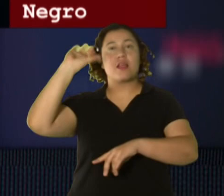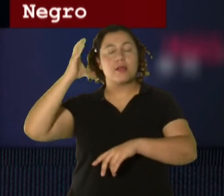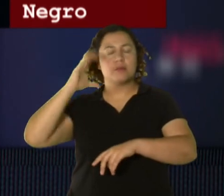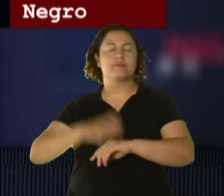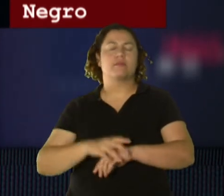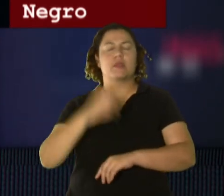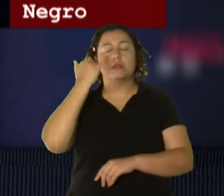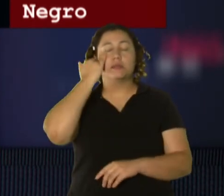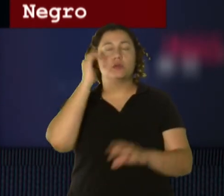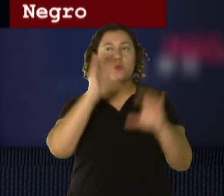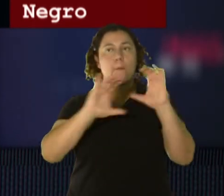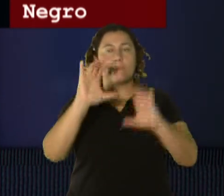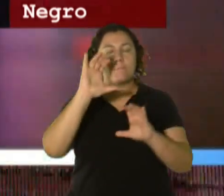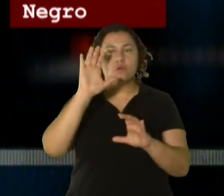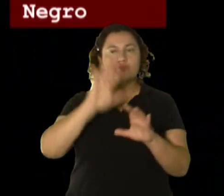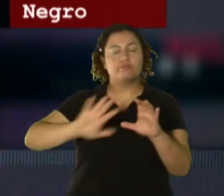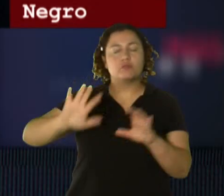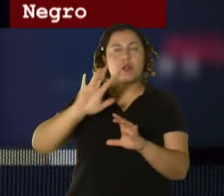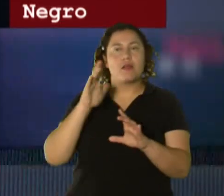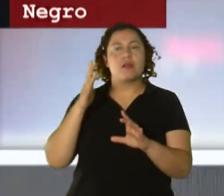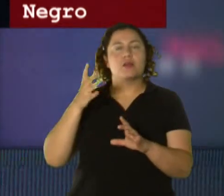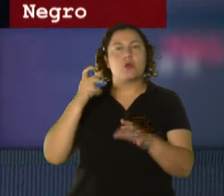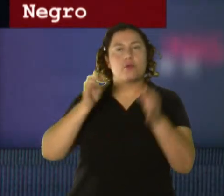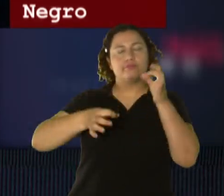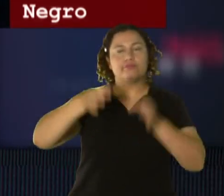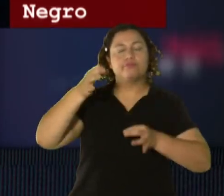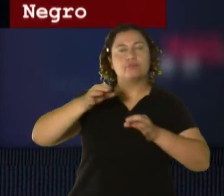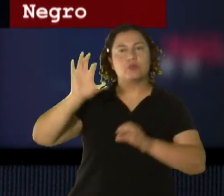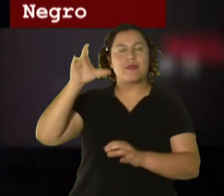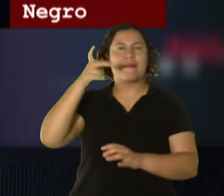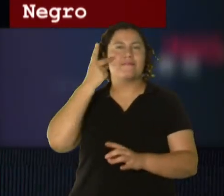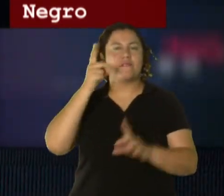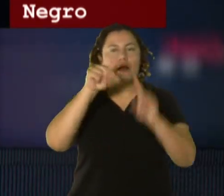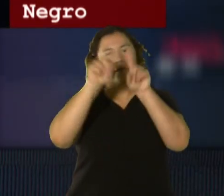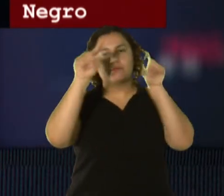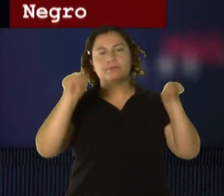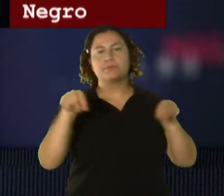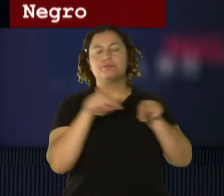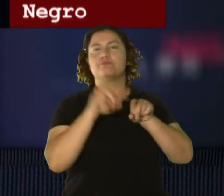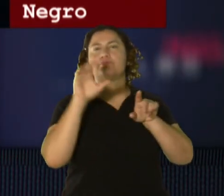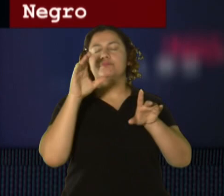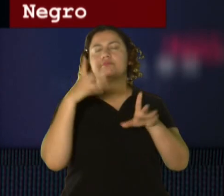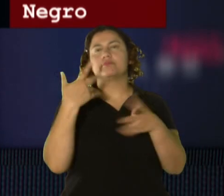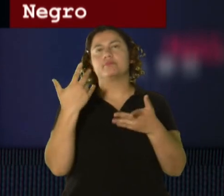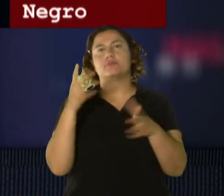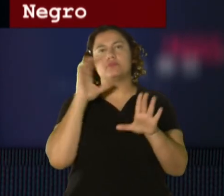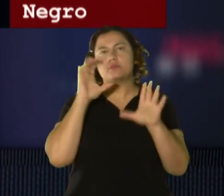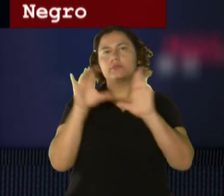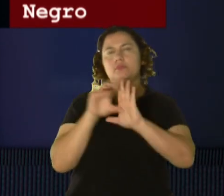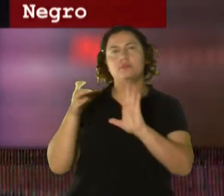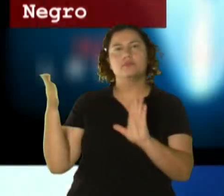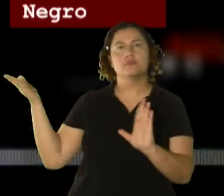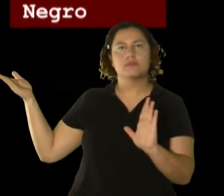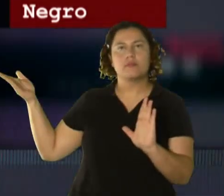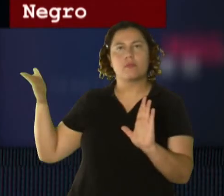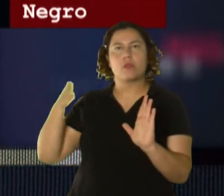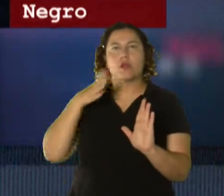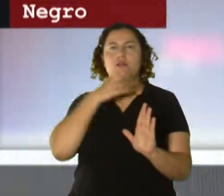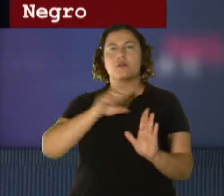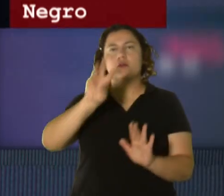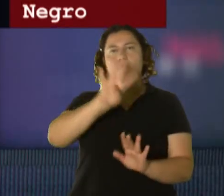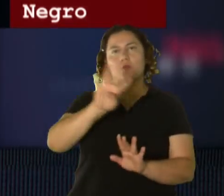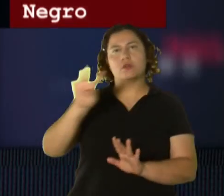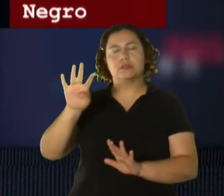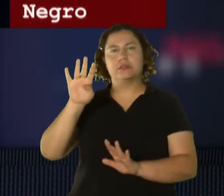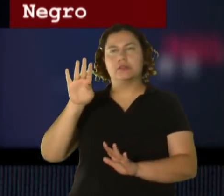del área de Carolina, va a ver la ficha de este individuo. Entre otros está este muchacho. Tiene una edad de 44 años, mide unos